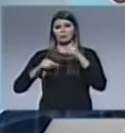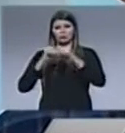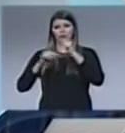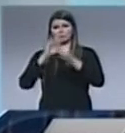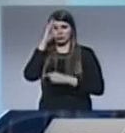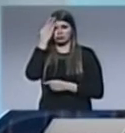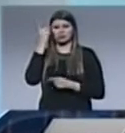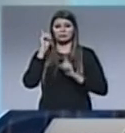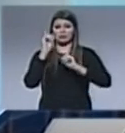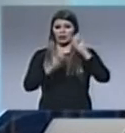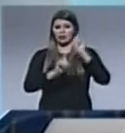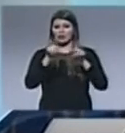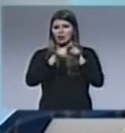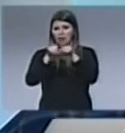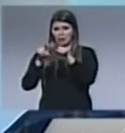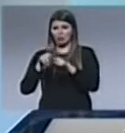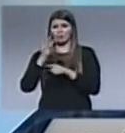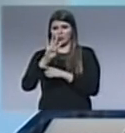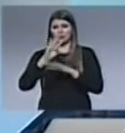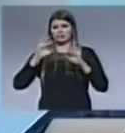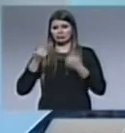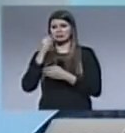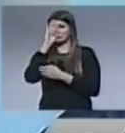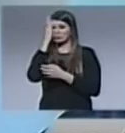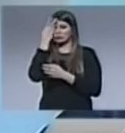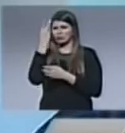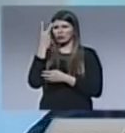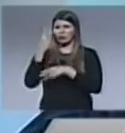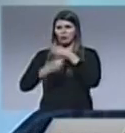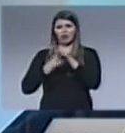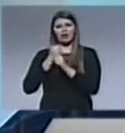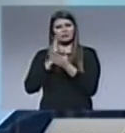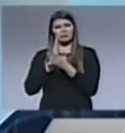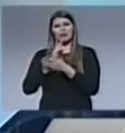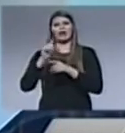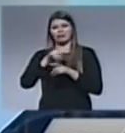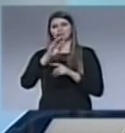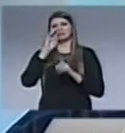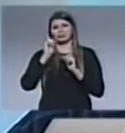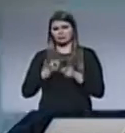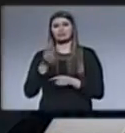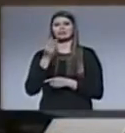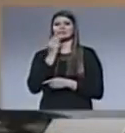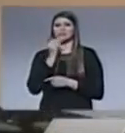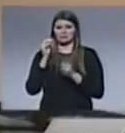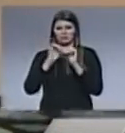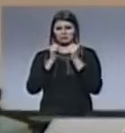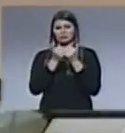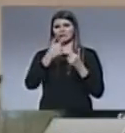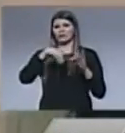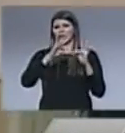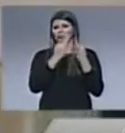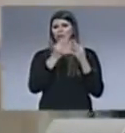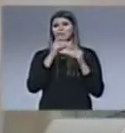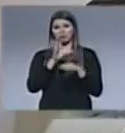hermanos míos, cuatro más, también recibieron a Cristo. Y después de dos años, mis padres también se entregaron a Cristo. Luego de un tiempo